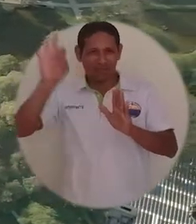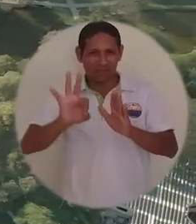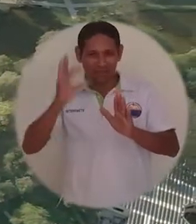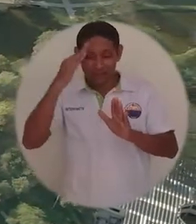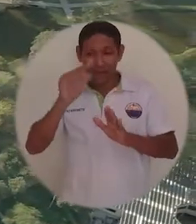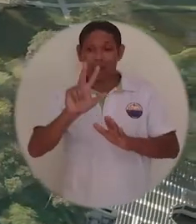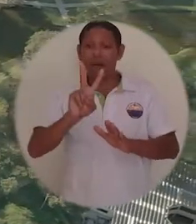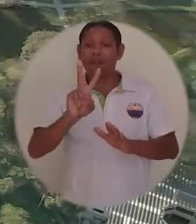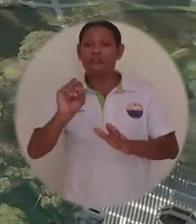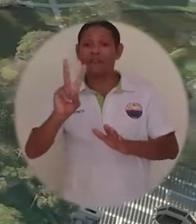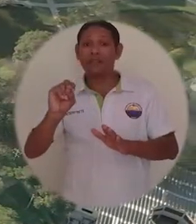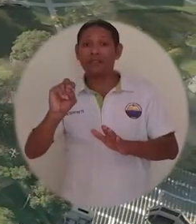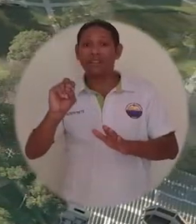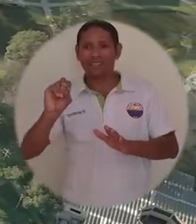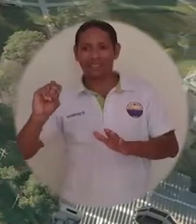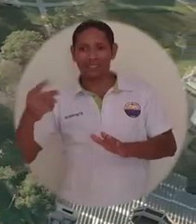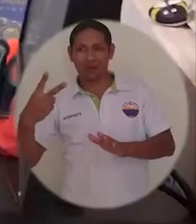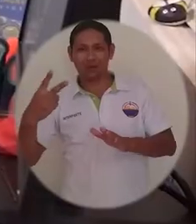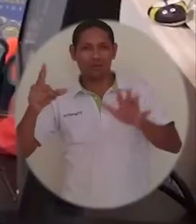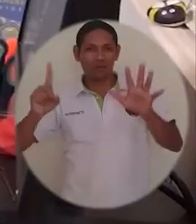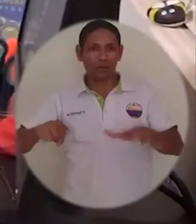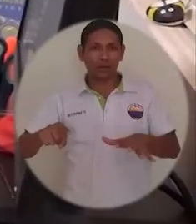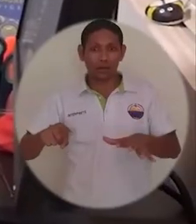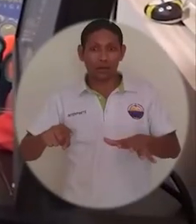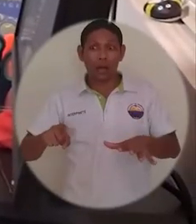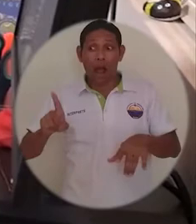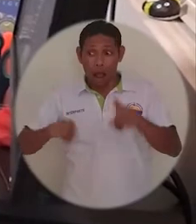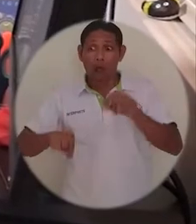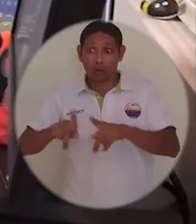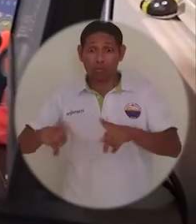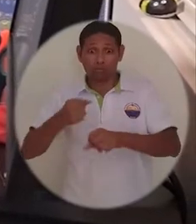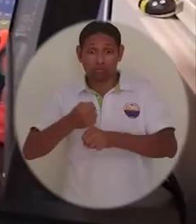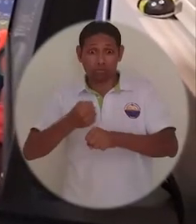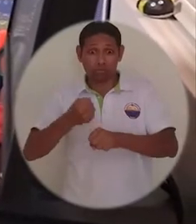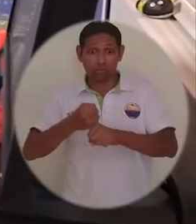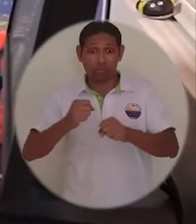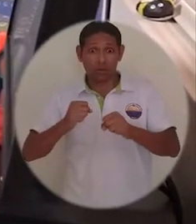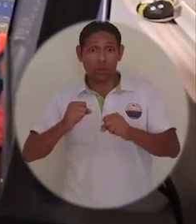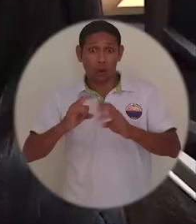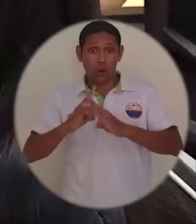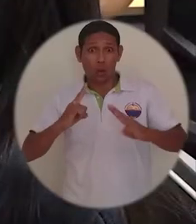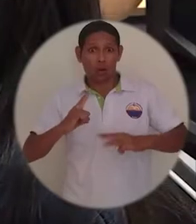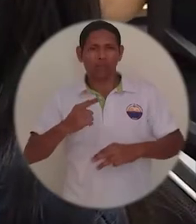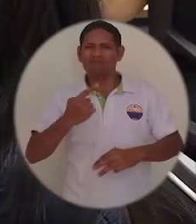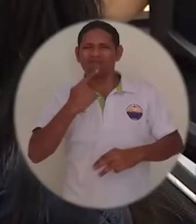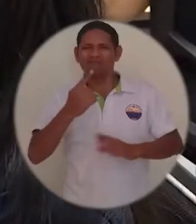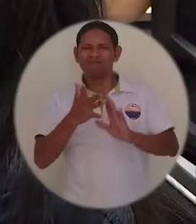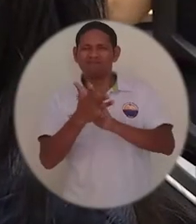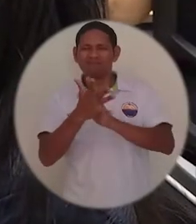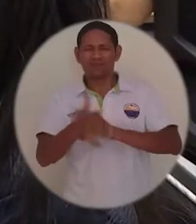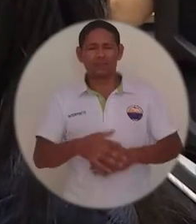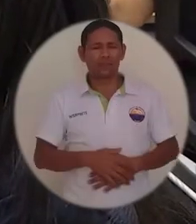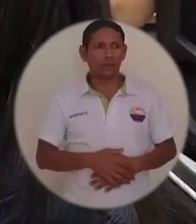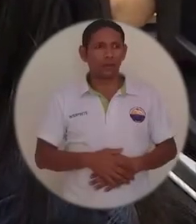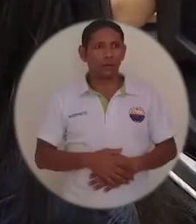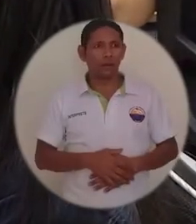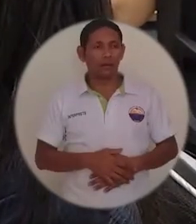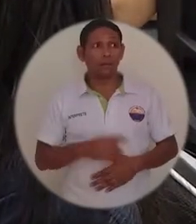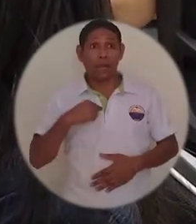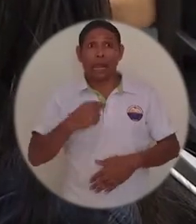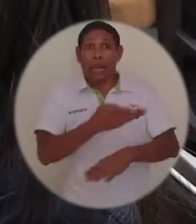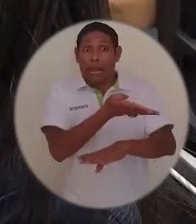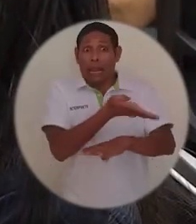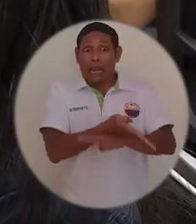de sus estudiantes para el periodo 2022, los funcionarios del Alma Mater se pronunciaron con respecto a esta iniciativa.